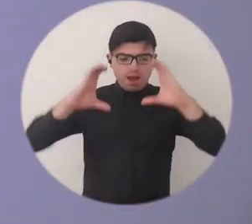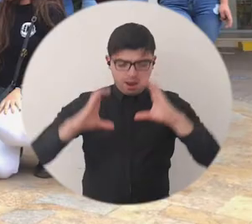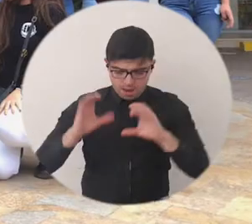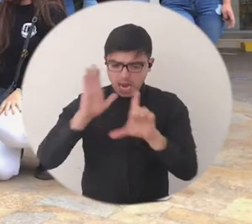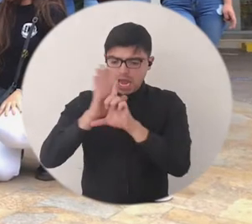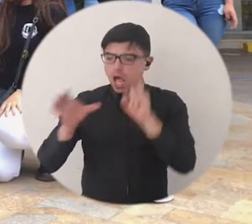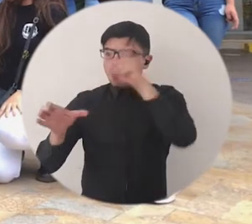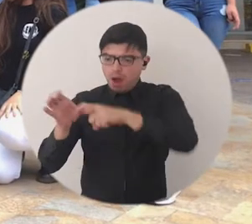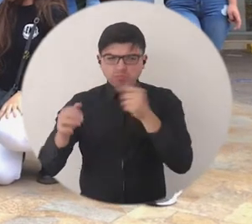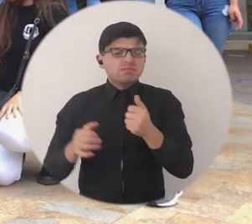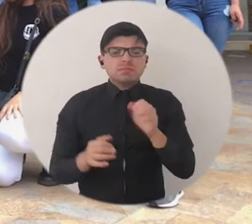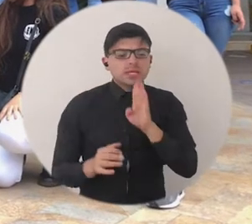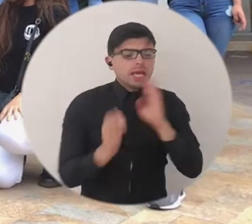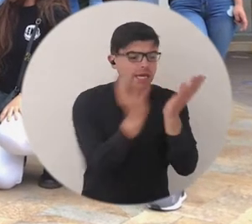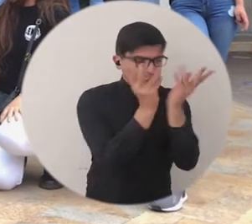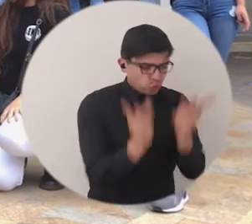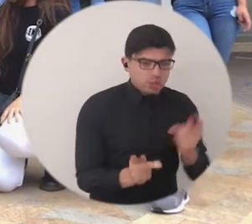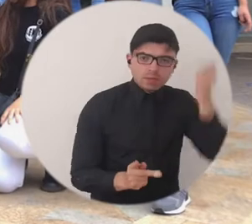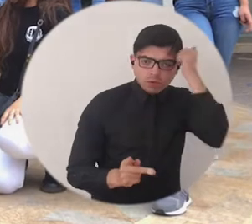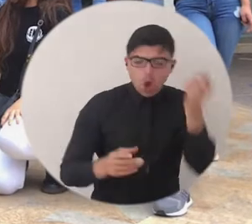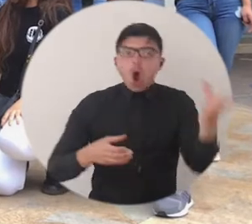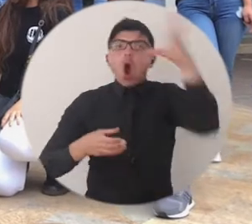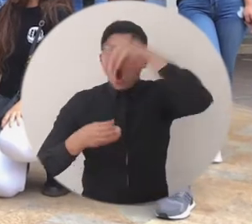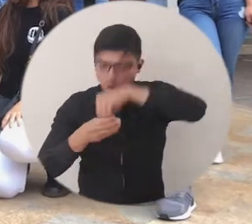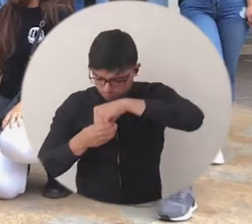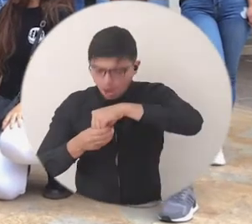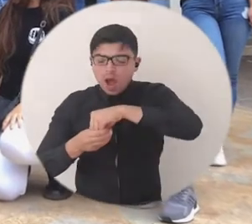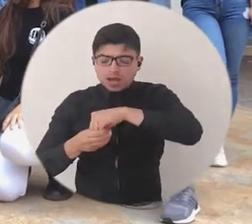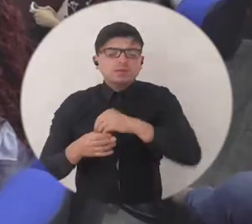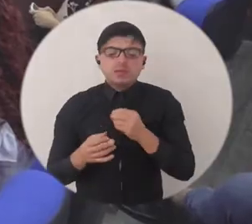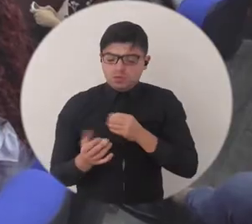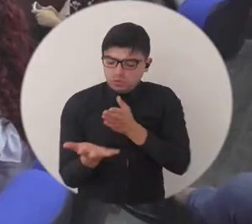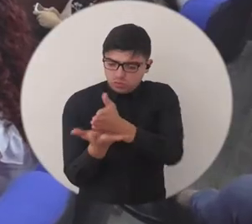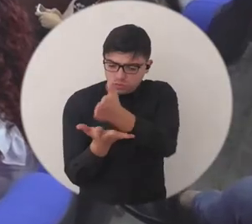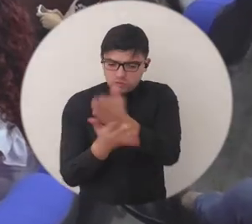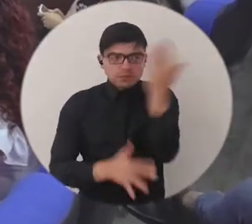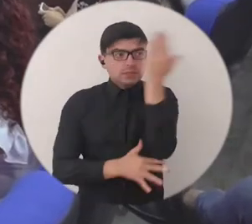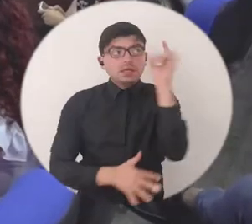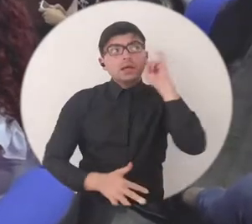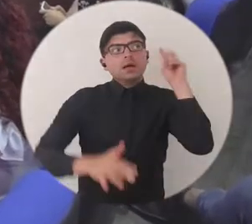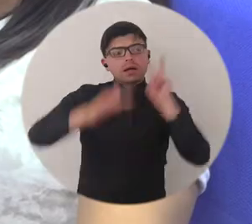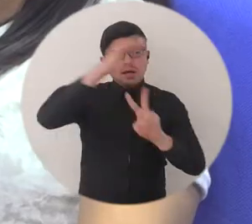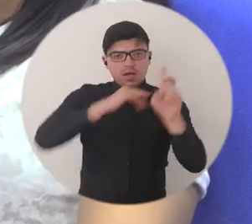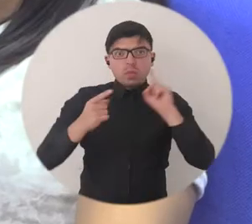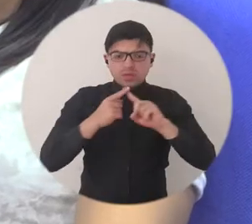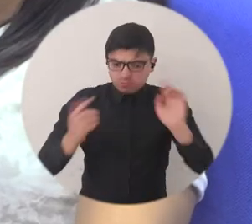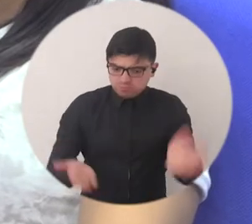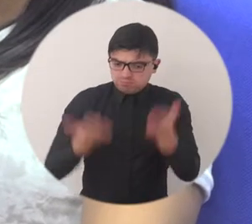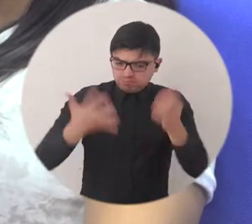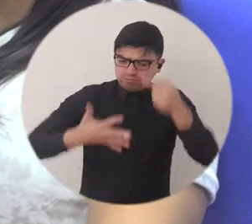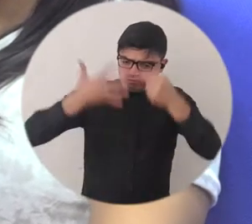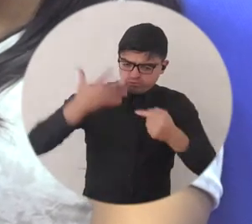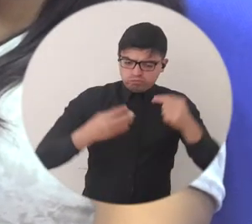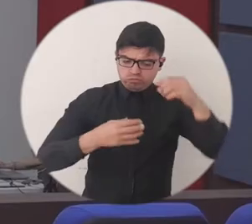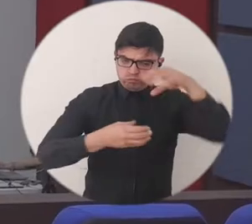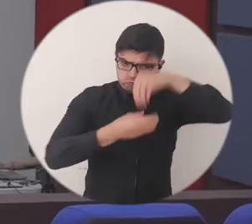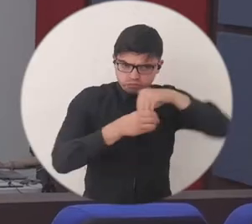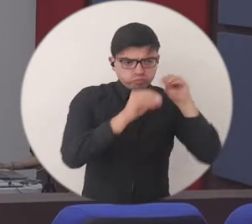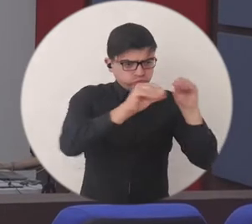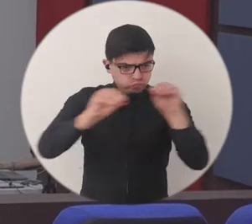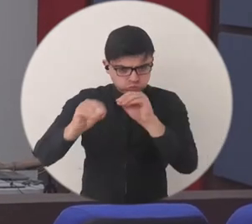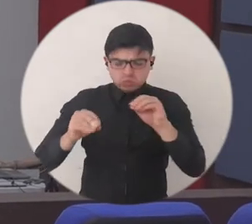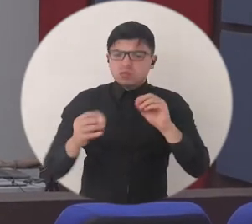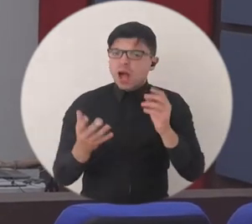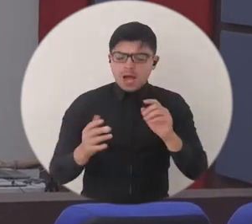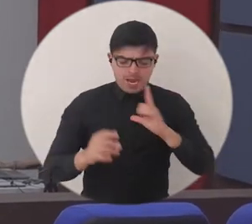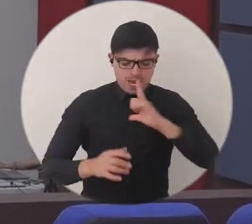de comercio por educandos del programa de cine y audiovisuales, quienes proyectan promover la articulación, el crecimiento y la formación integral a